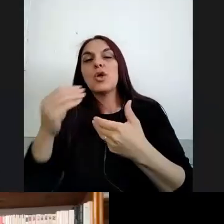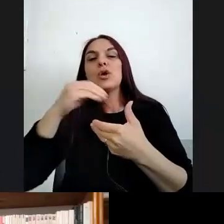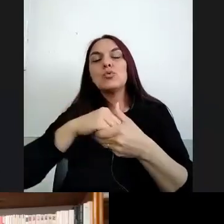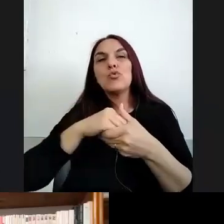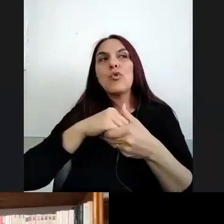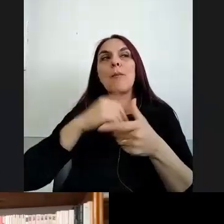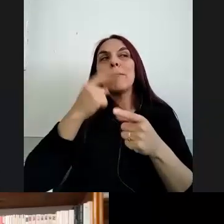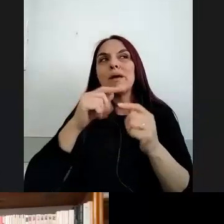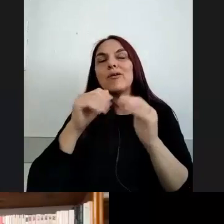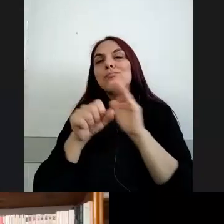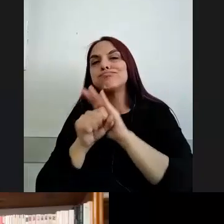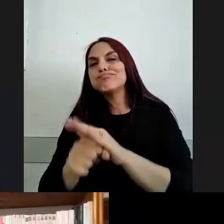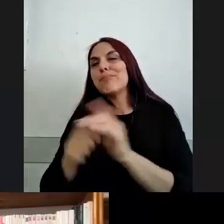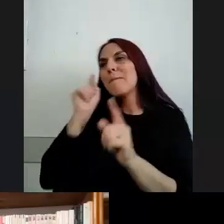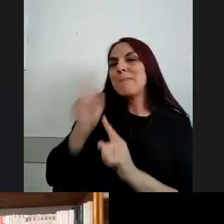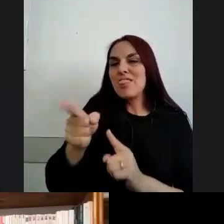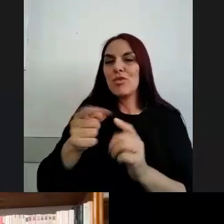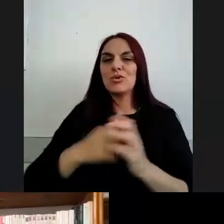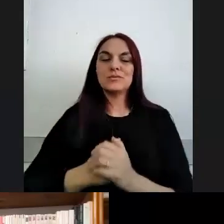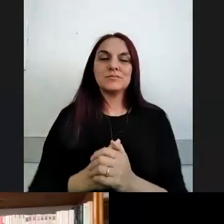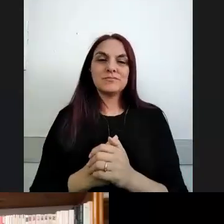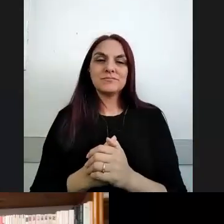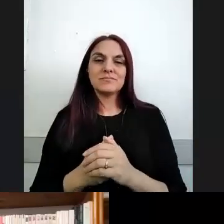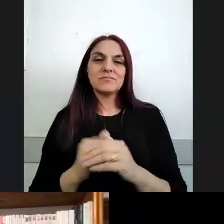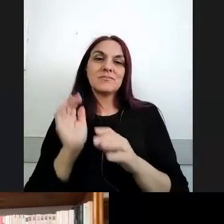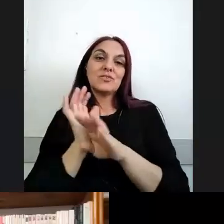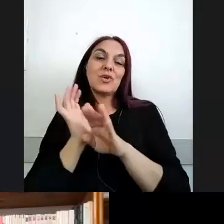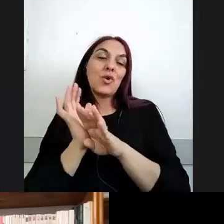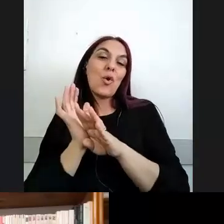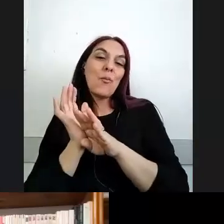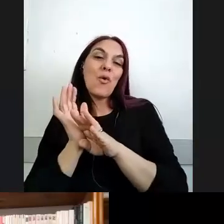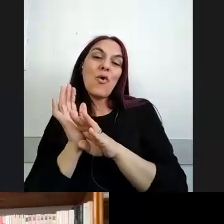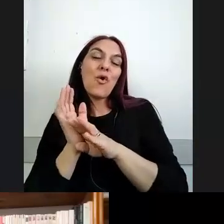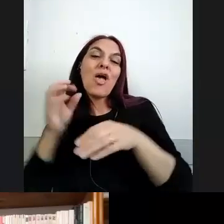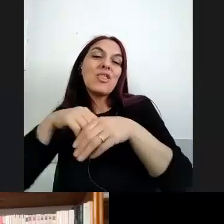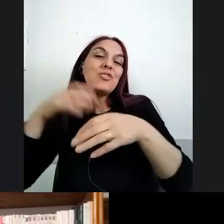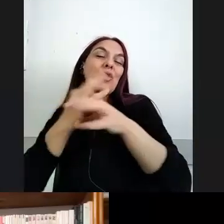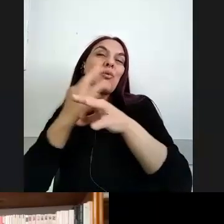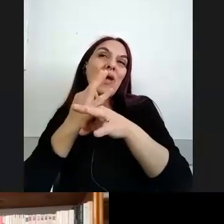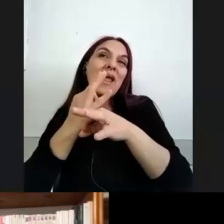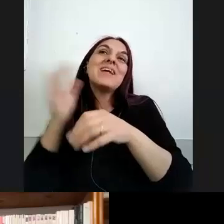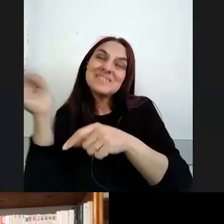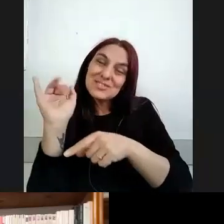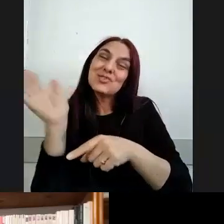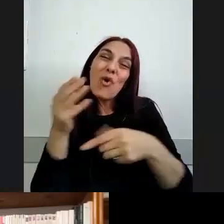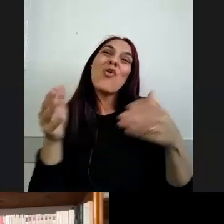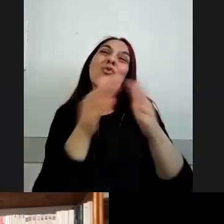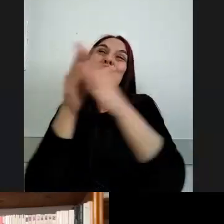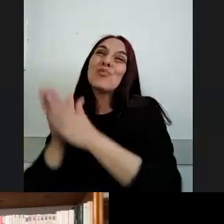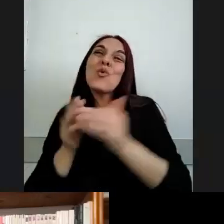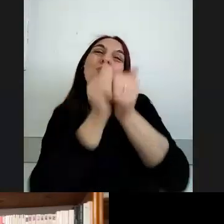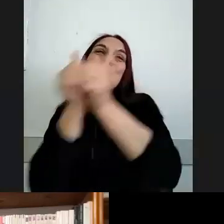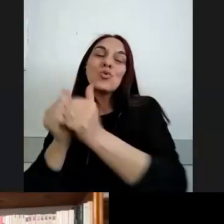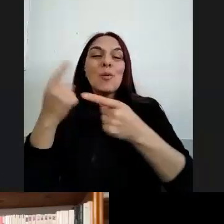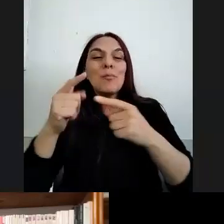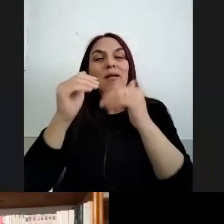que marca que digamos hay diversos y desiguales modos de estar en la escuela ¿no? estudios que fueron documentando situaciones en